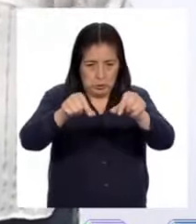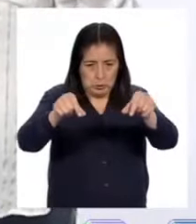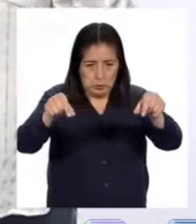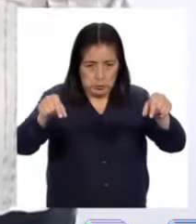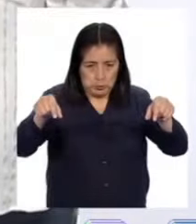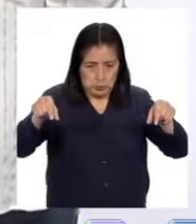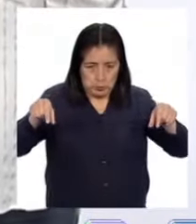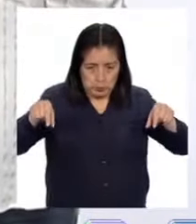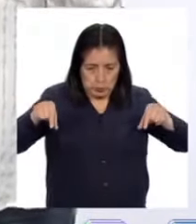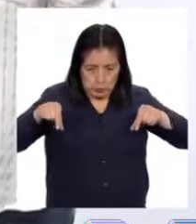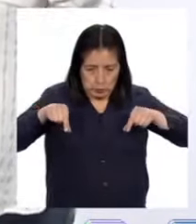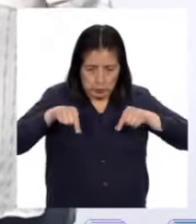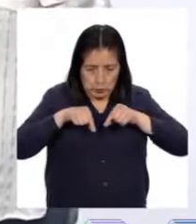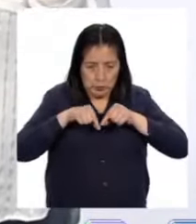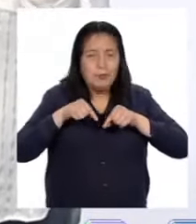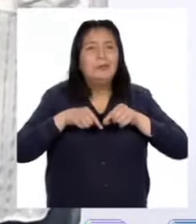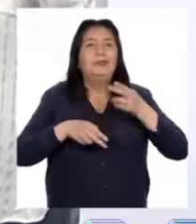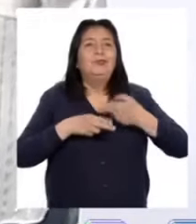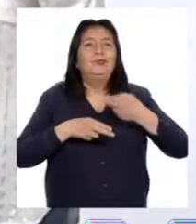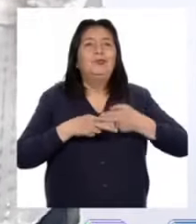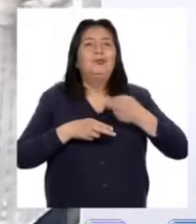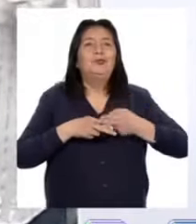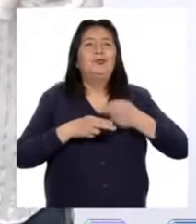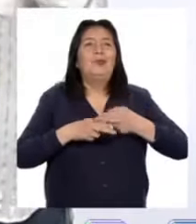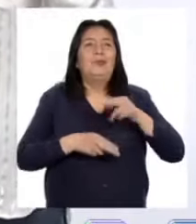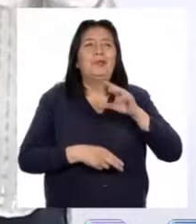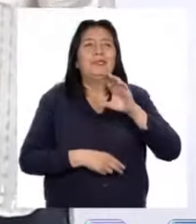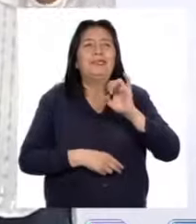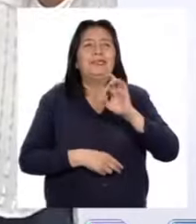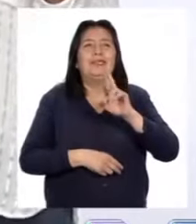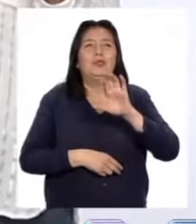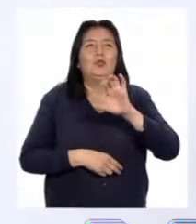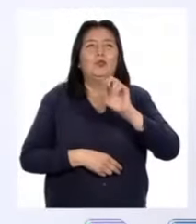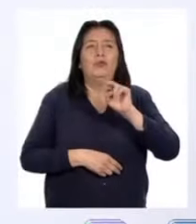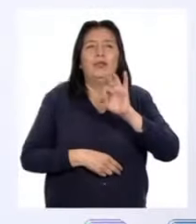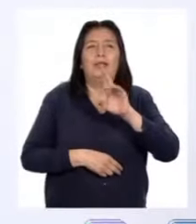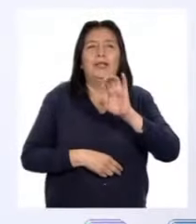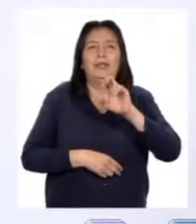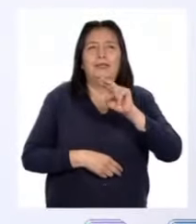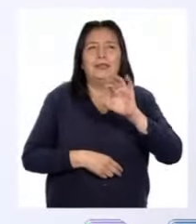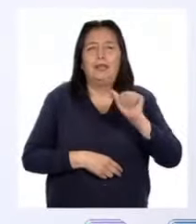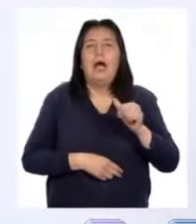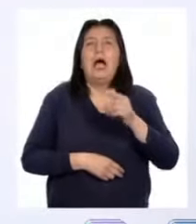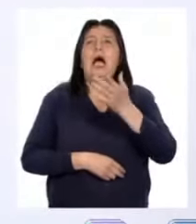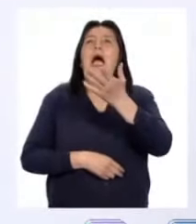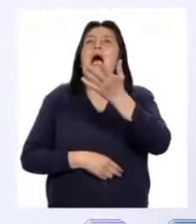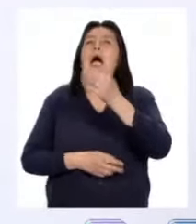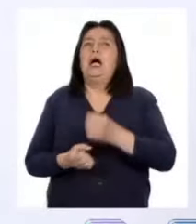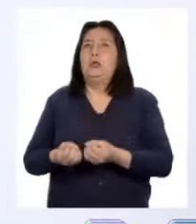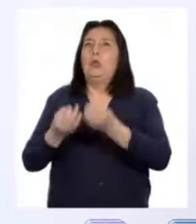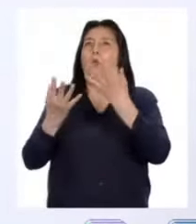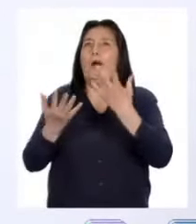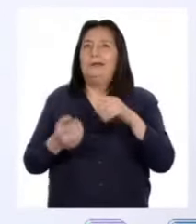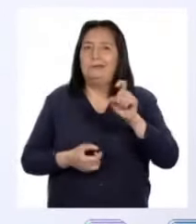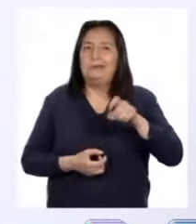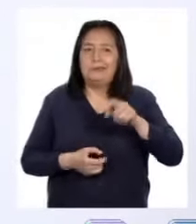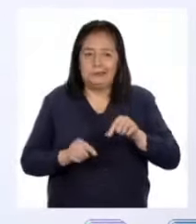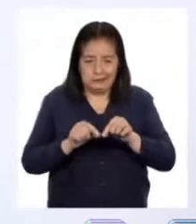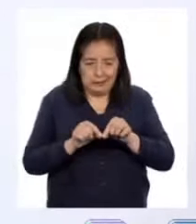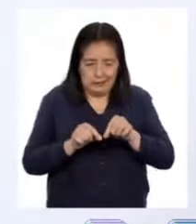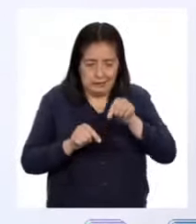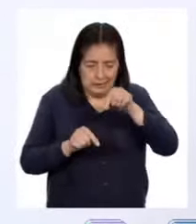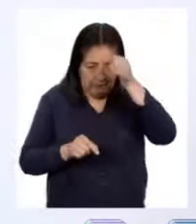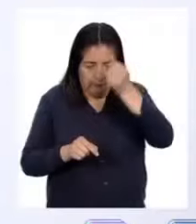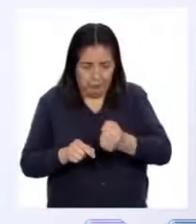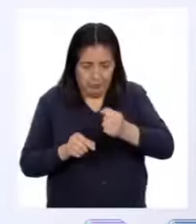hablando desde el inicio, se denomina circunferencia. Entonces, ¿cuánto debería medir el radio para